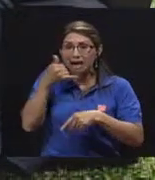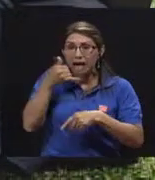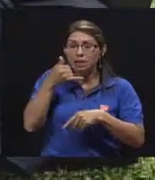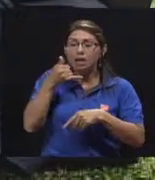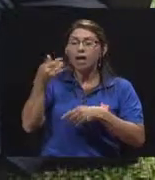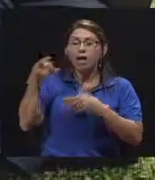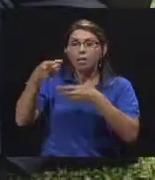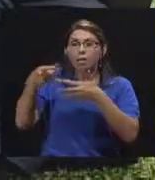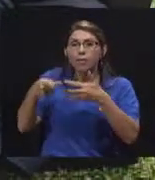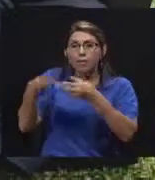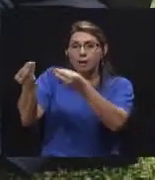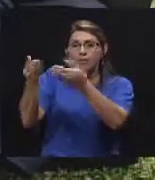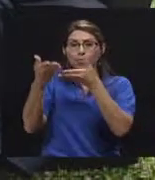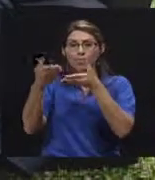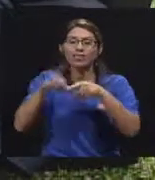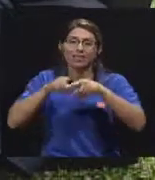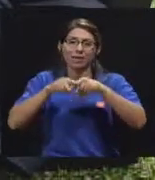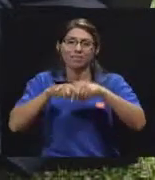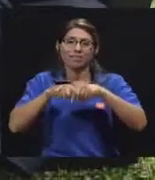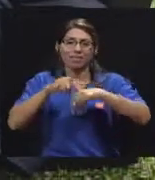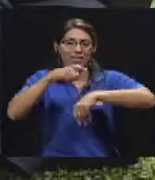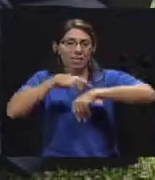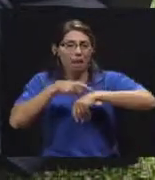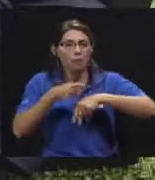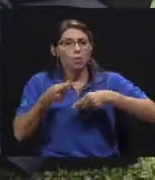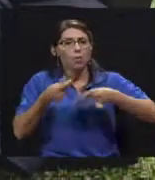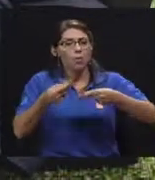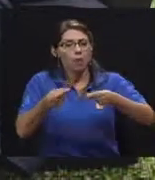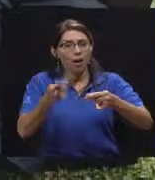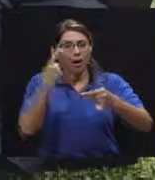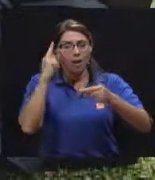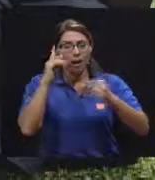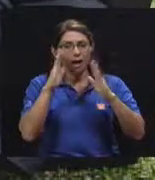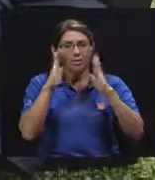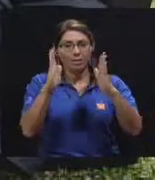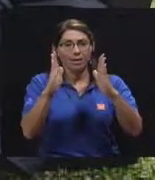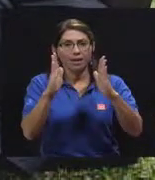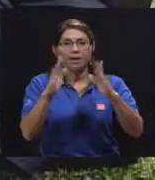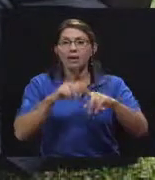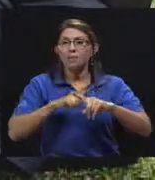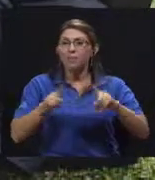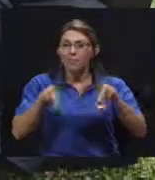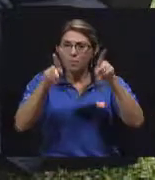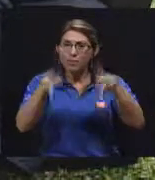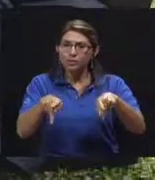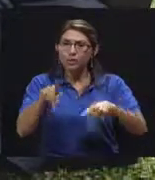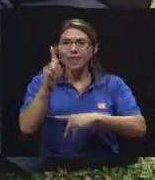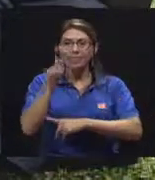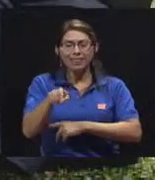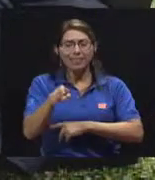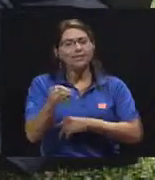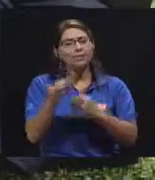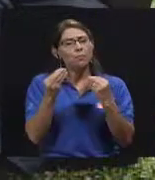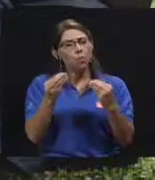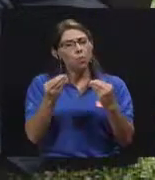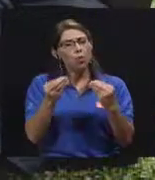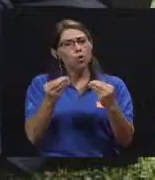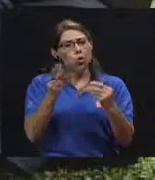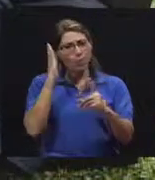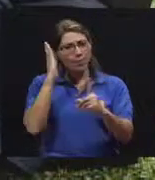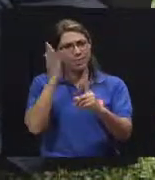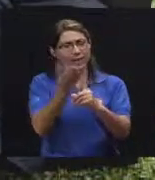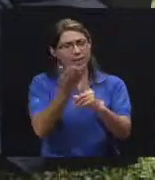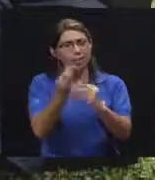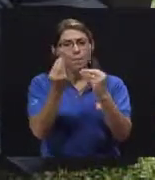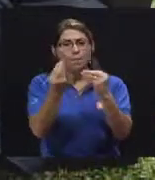tiempos que ellos puedan brindar. Yo lo que sí podría decir es que la persona tiene que ser muy objetiva y muy sensible porque